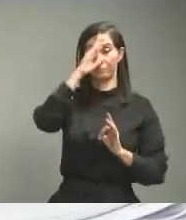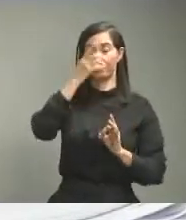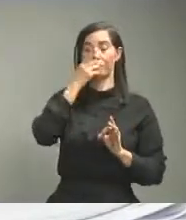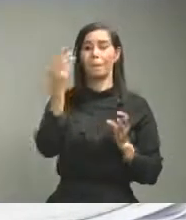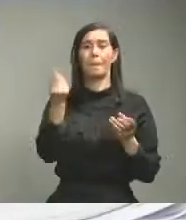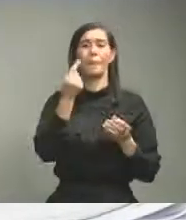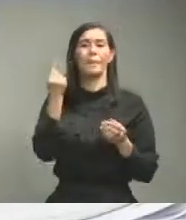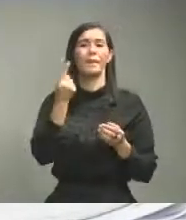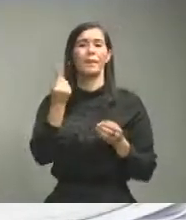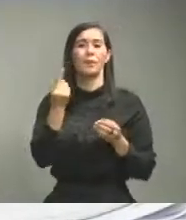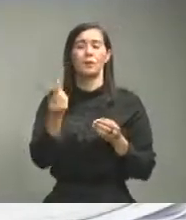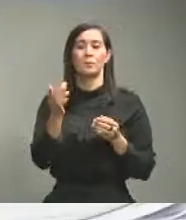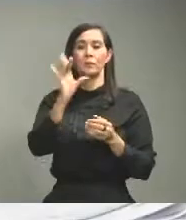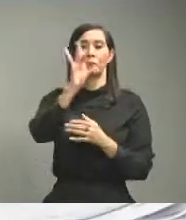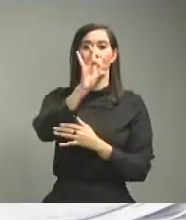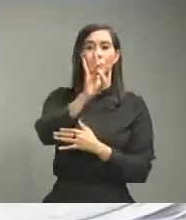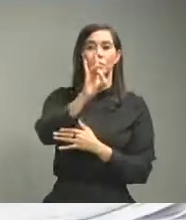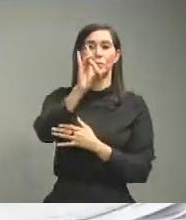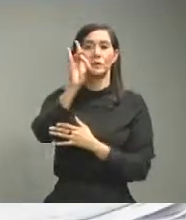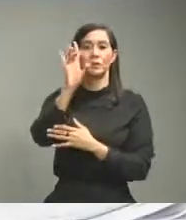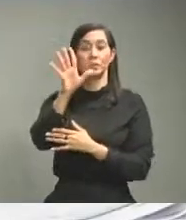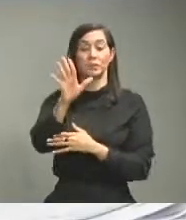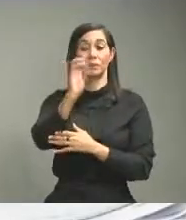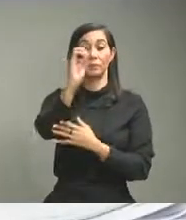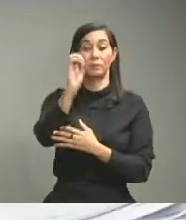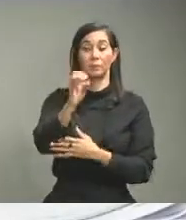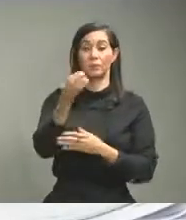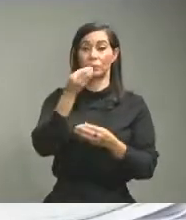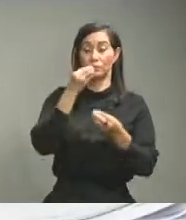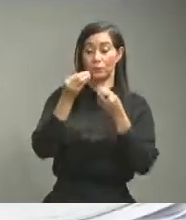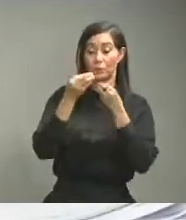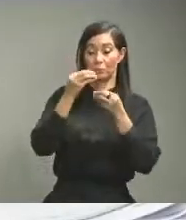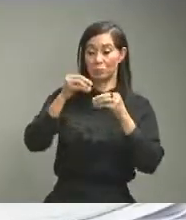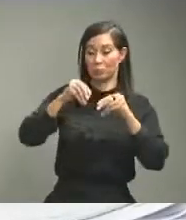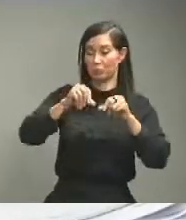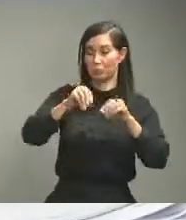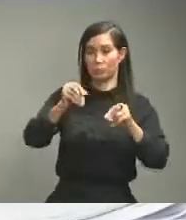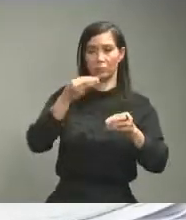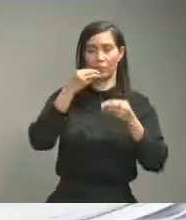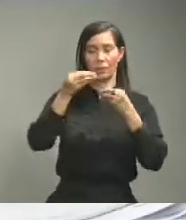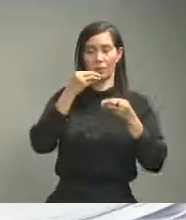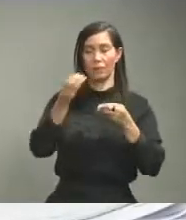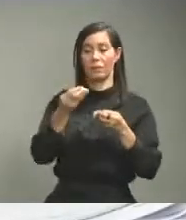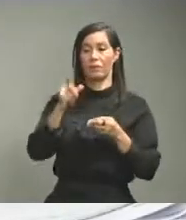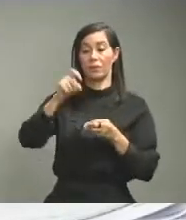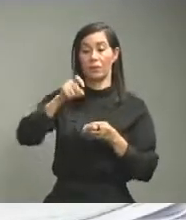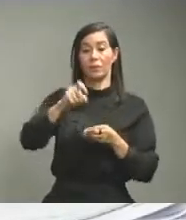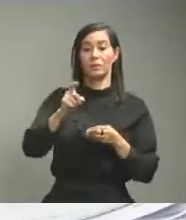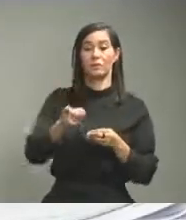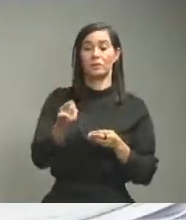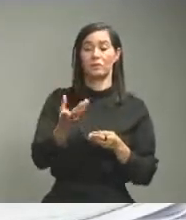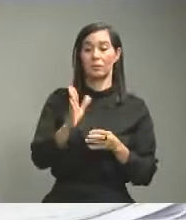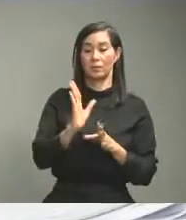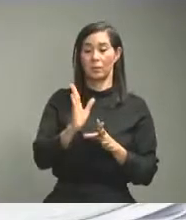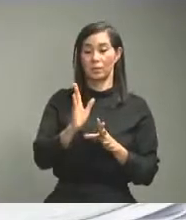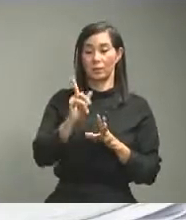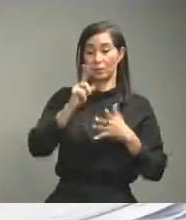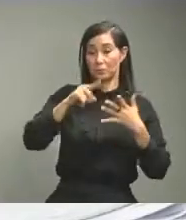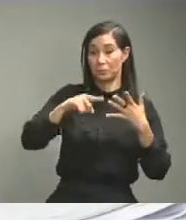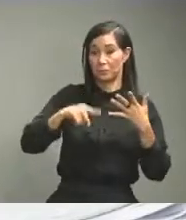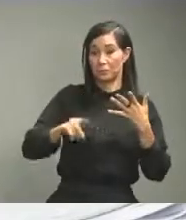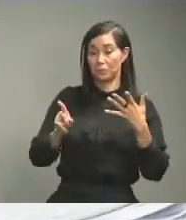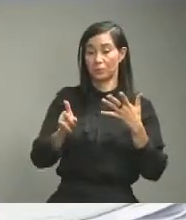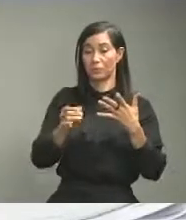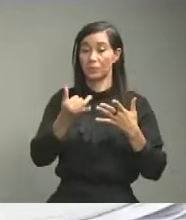suplido 85% de los alimentos que precisa de manera que los fallos logísticos que puedan haber